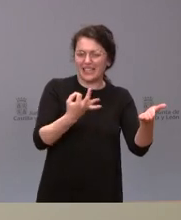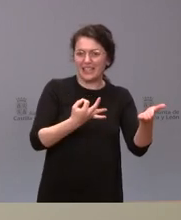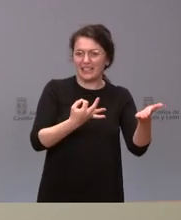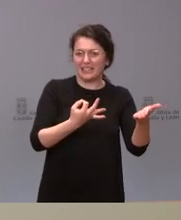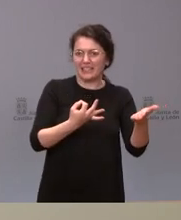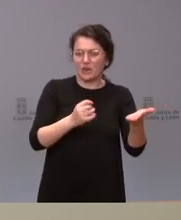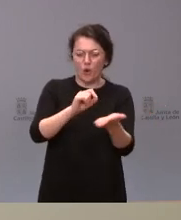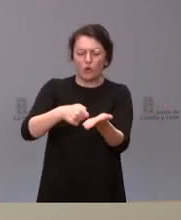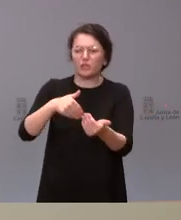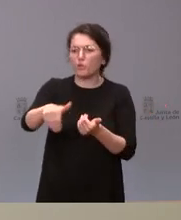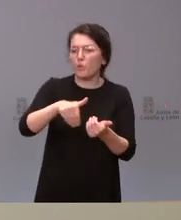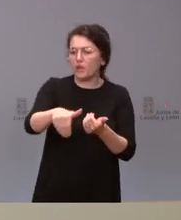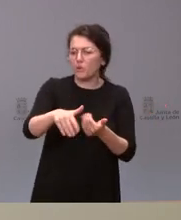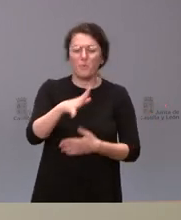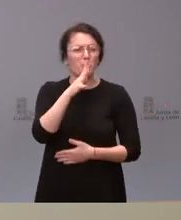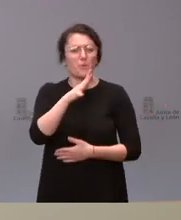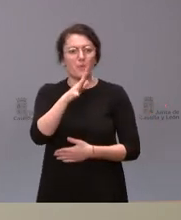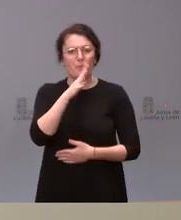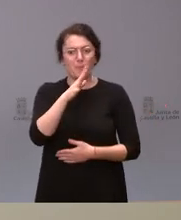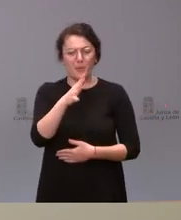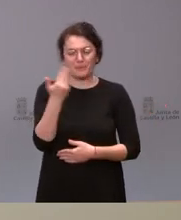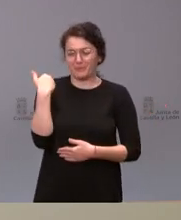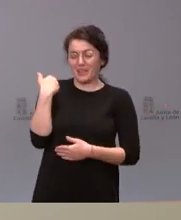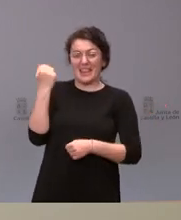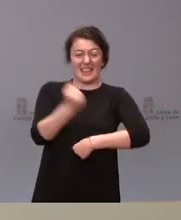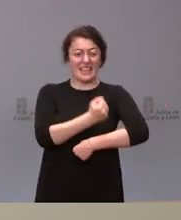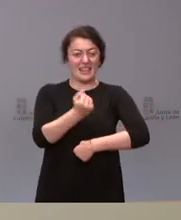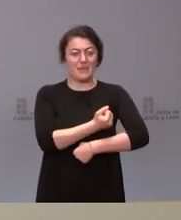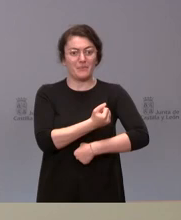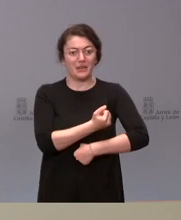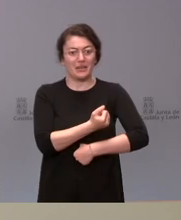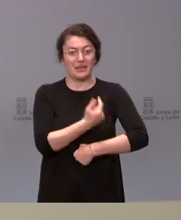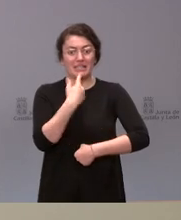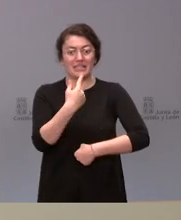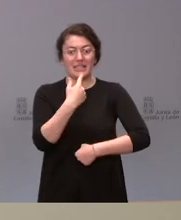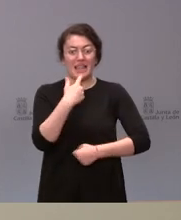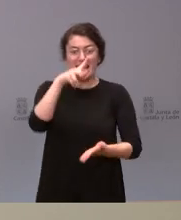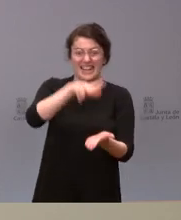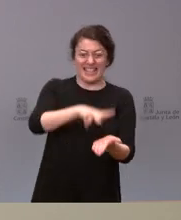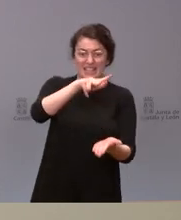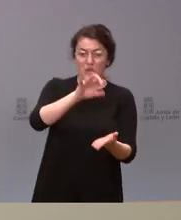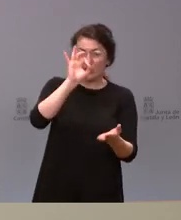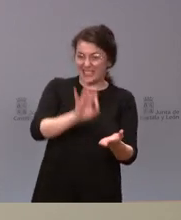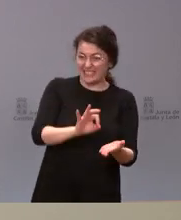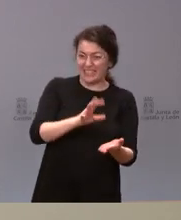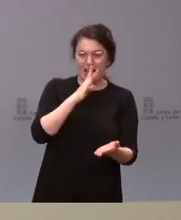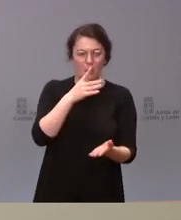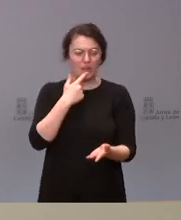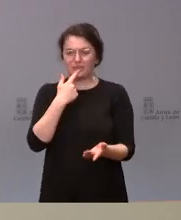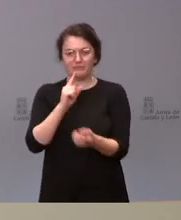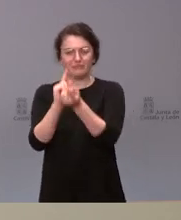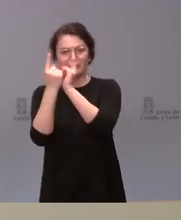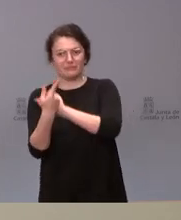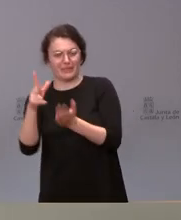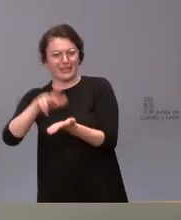primero se entiende en diciembre que el contrato que la licitación es de una manera y ahora se entiende de